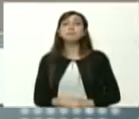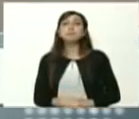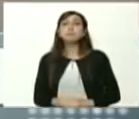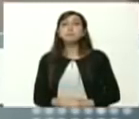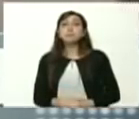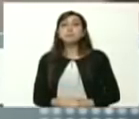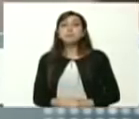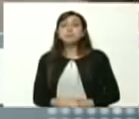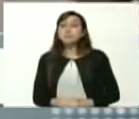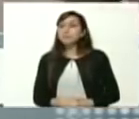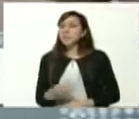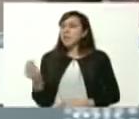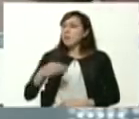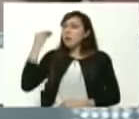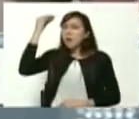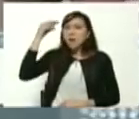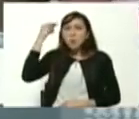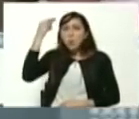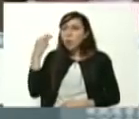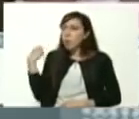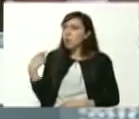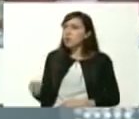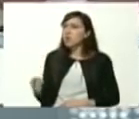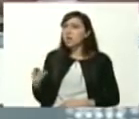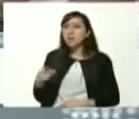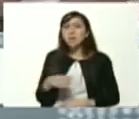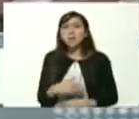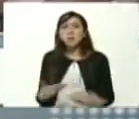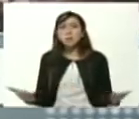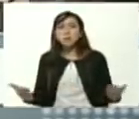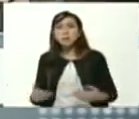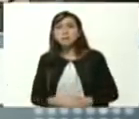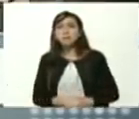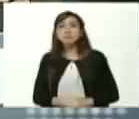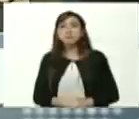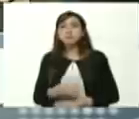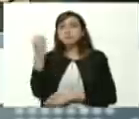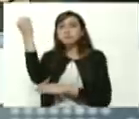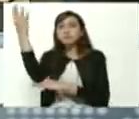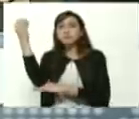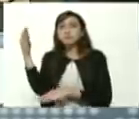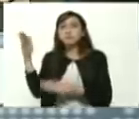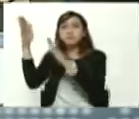bueno que otra reflexión nos tienes por allá adelante